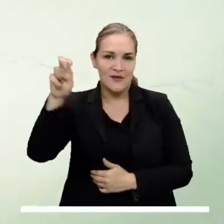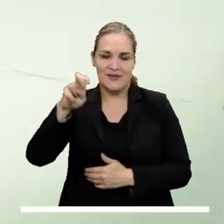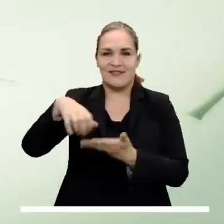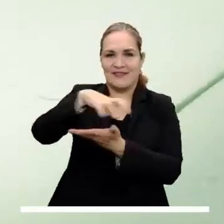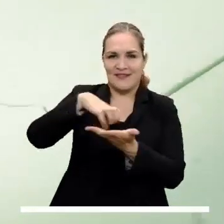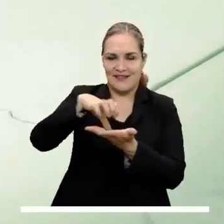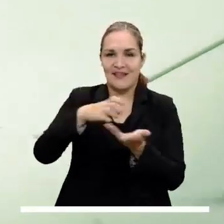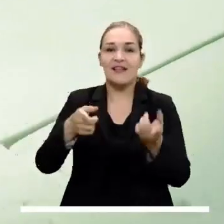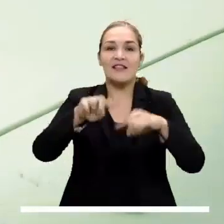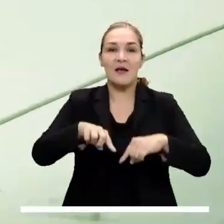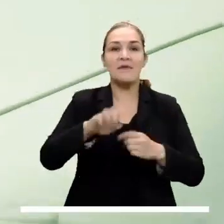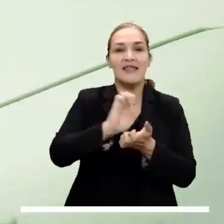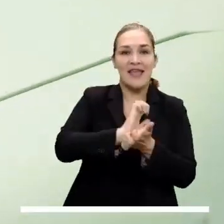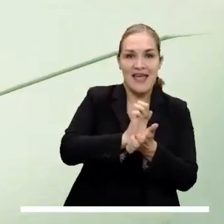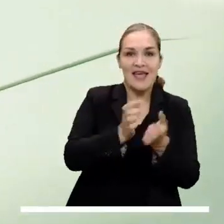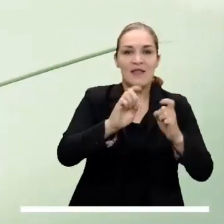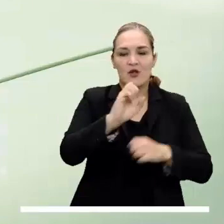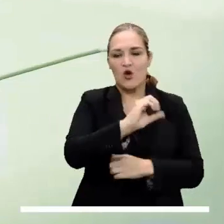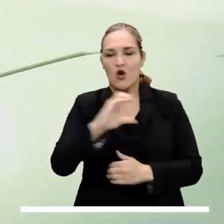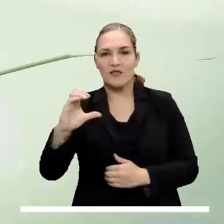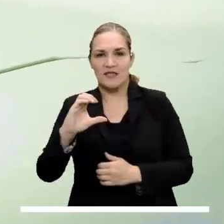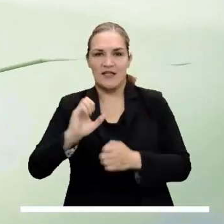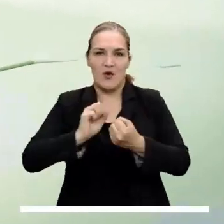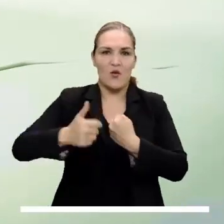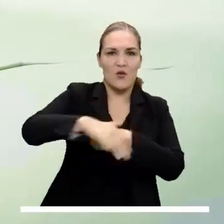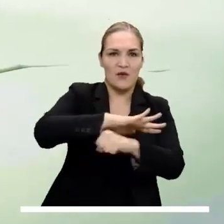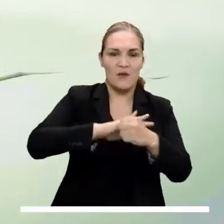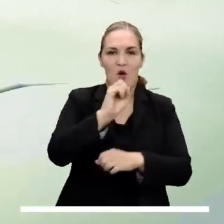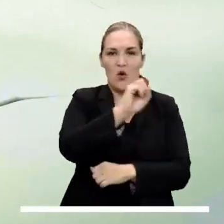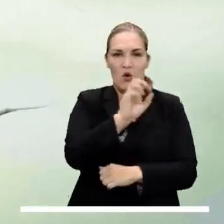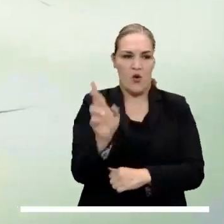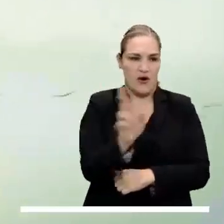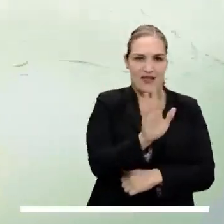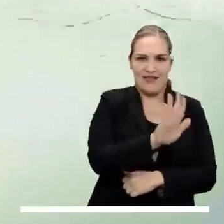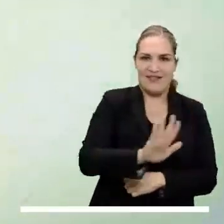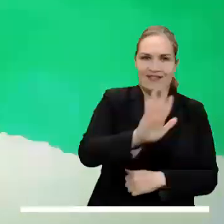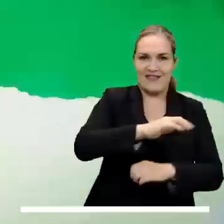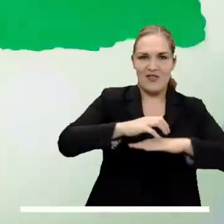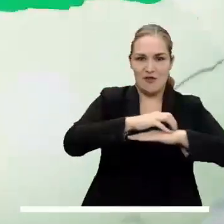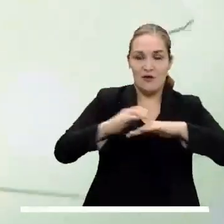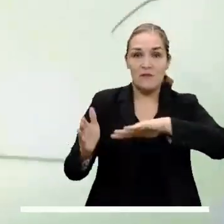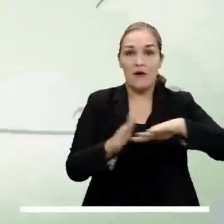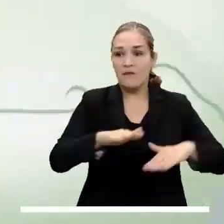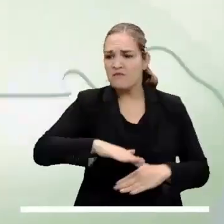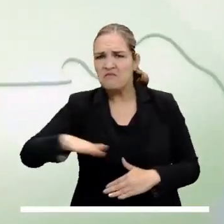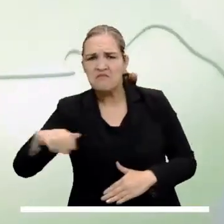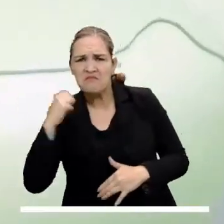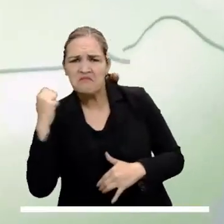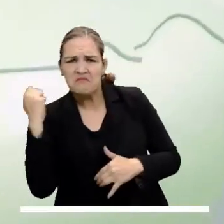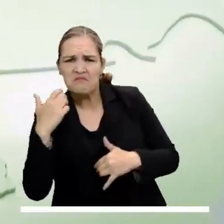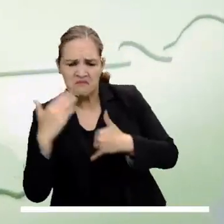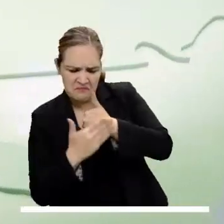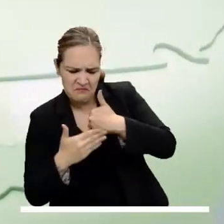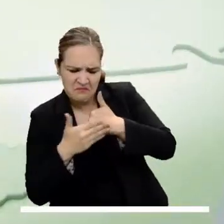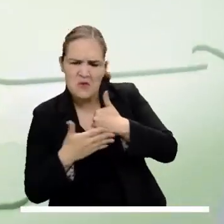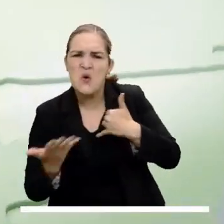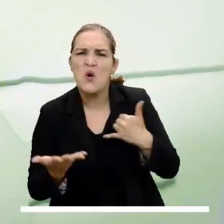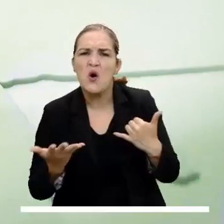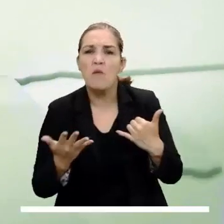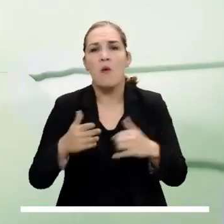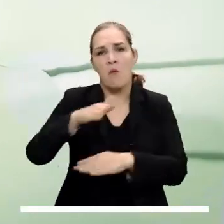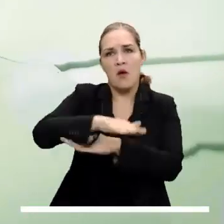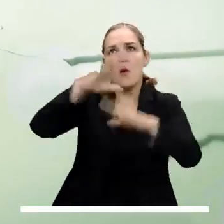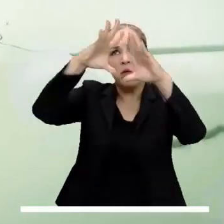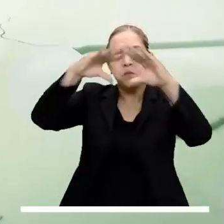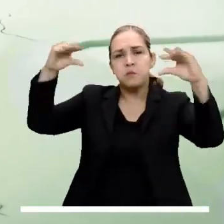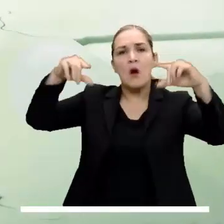Antioquia, sur de los Santanderes, Eje Cafetero, occidente de Cundinamarca y oriente de Tolima. La tarde llanera estará